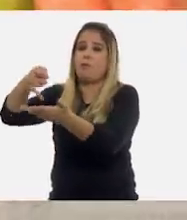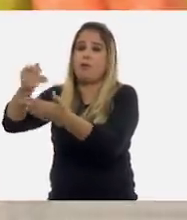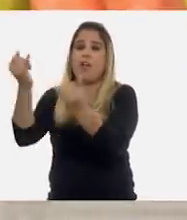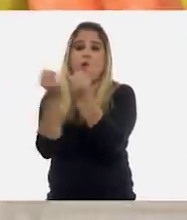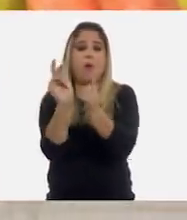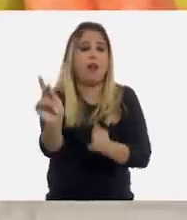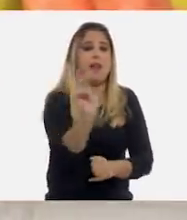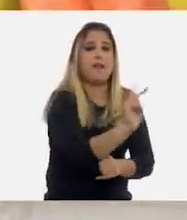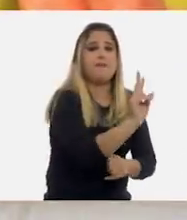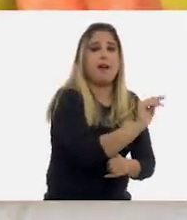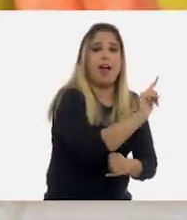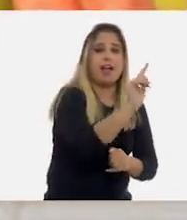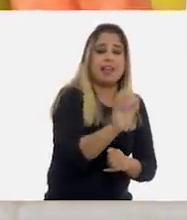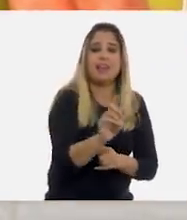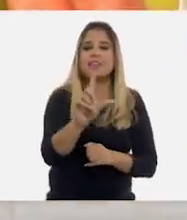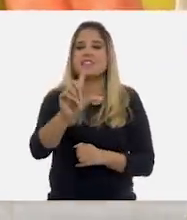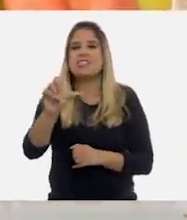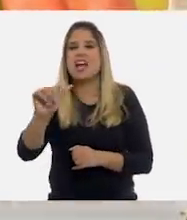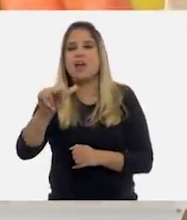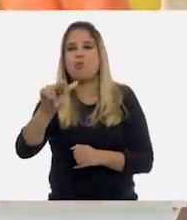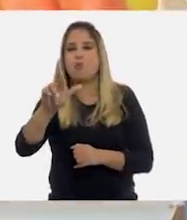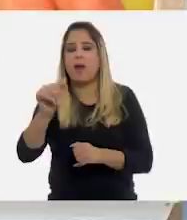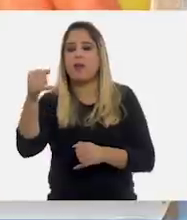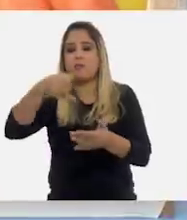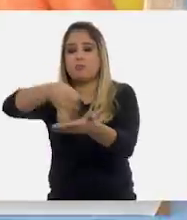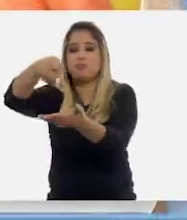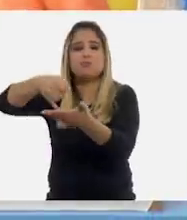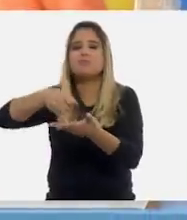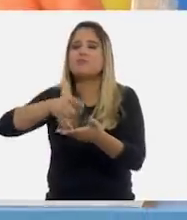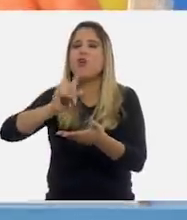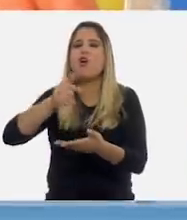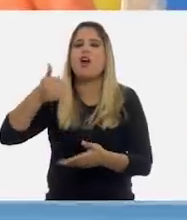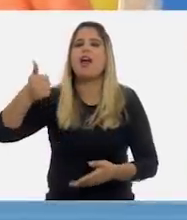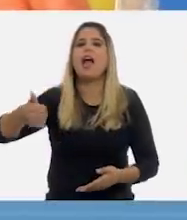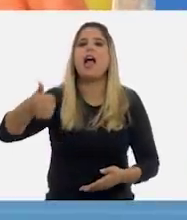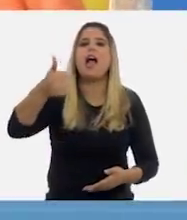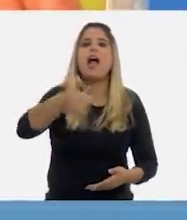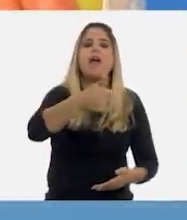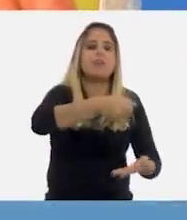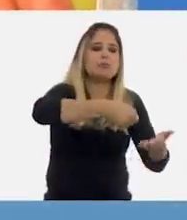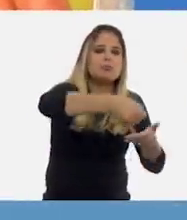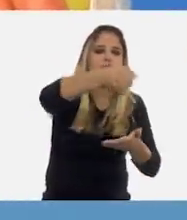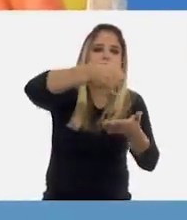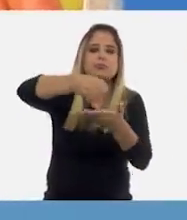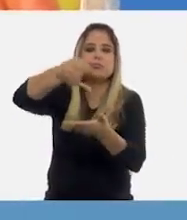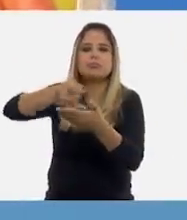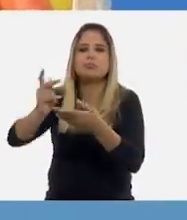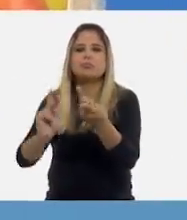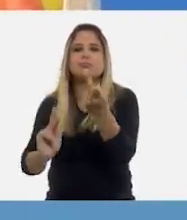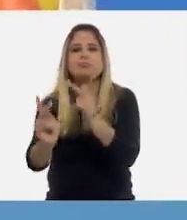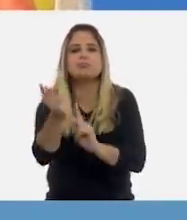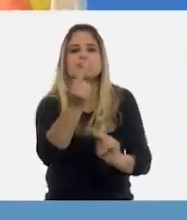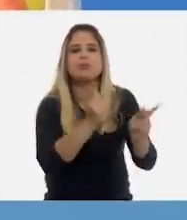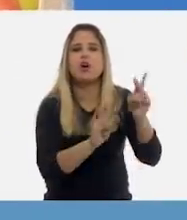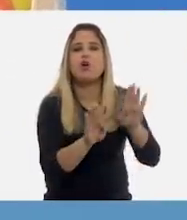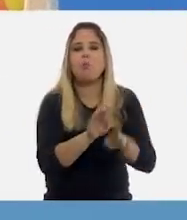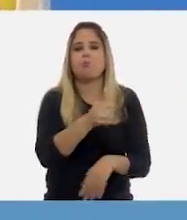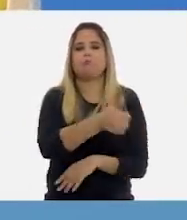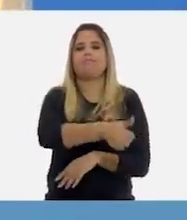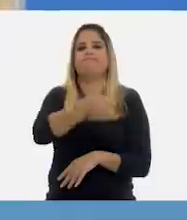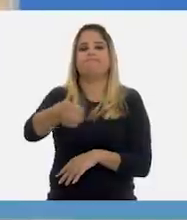valle que en una llanura costera. Cada producto depende de determinadas condiciones para